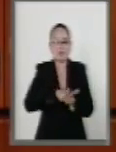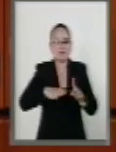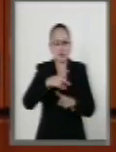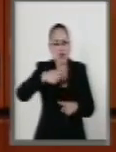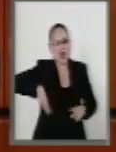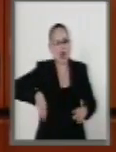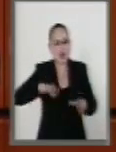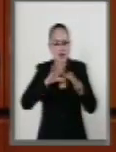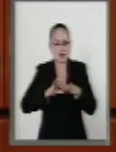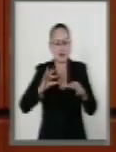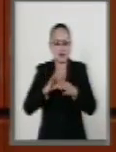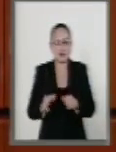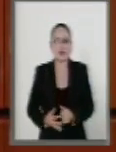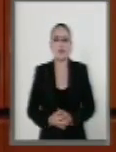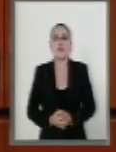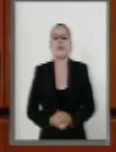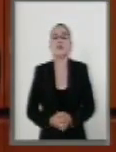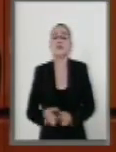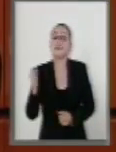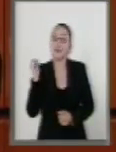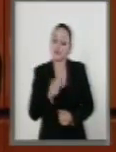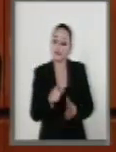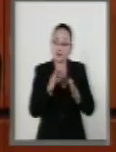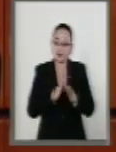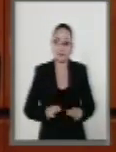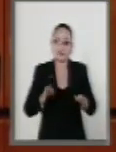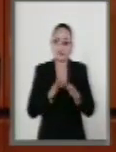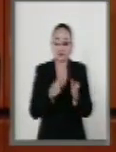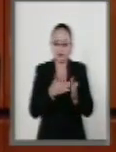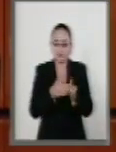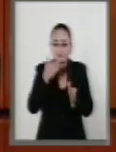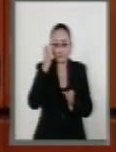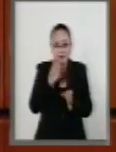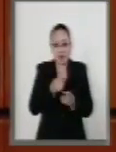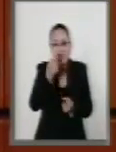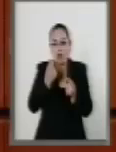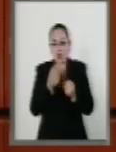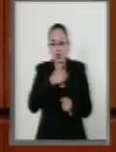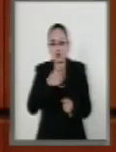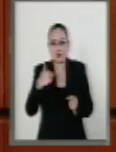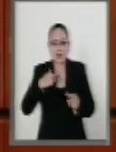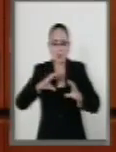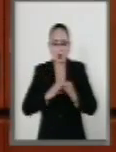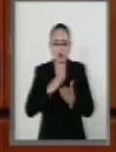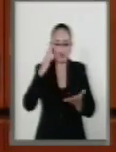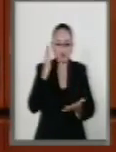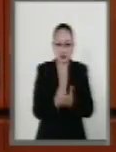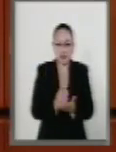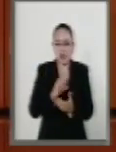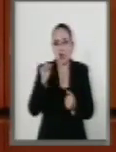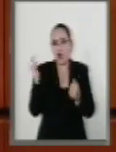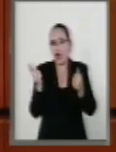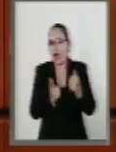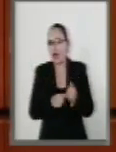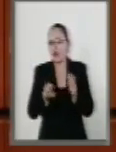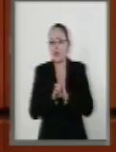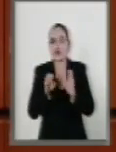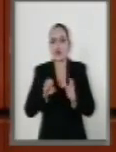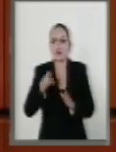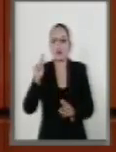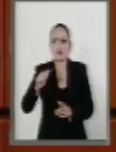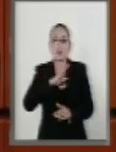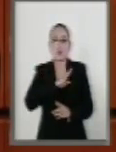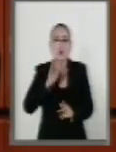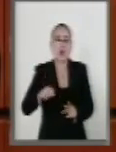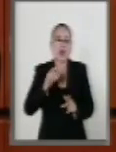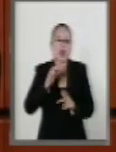ya comenté y que por la conclusión del periodo de algunos de sus miembros o por circunstancias trágicas como el lamentable deceso